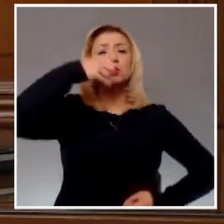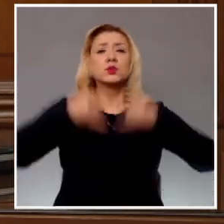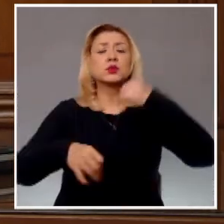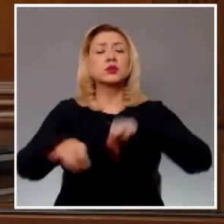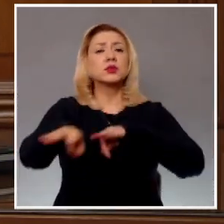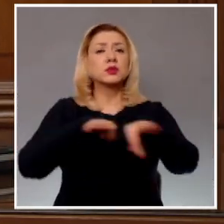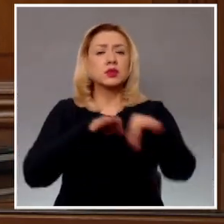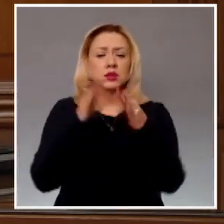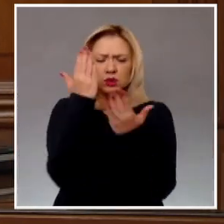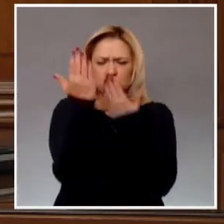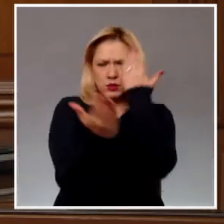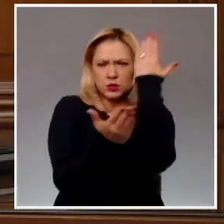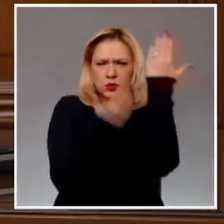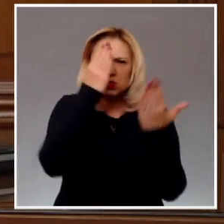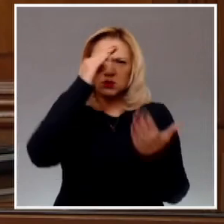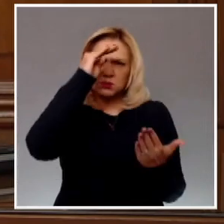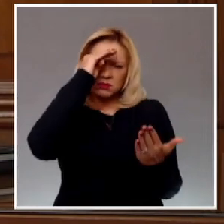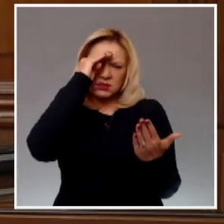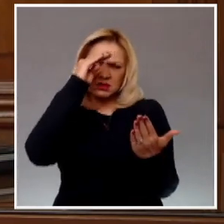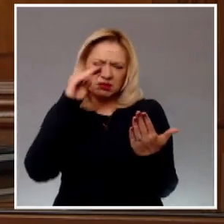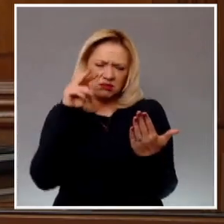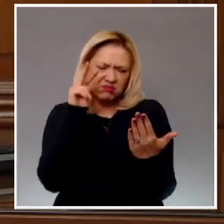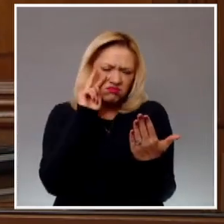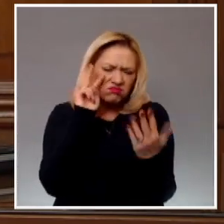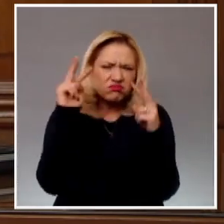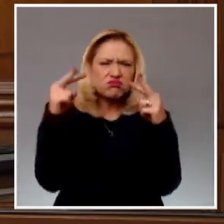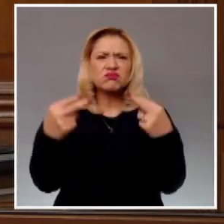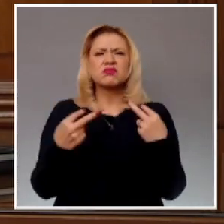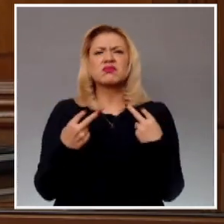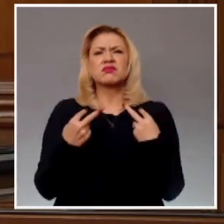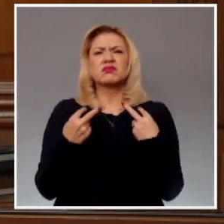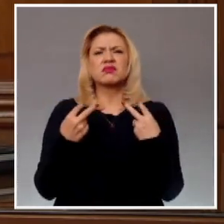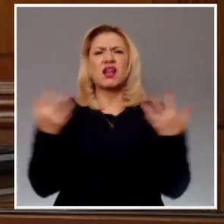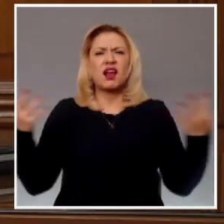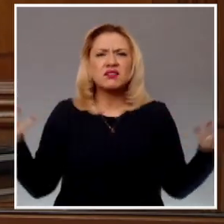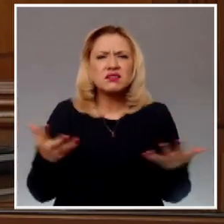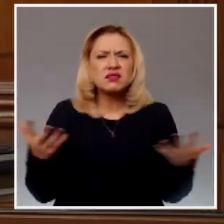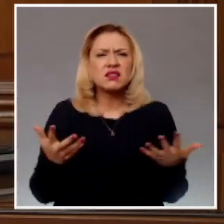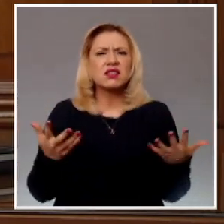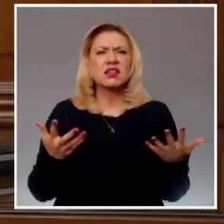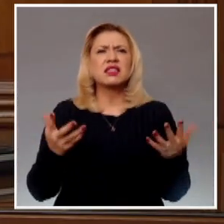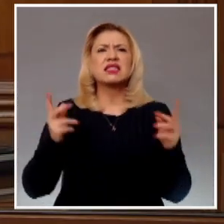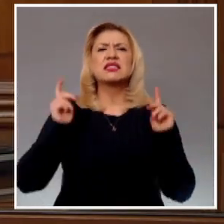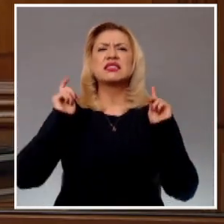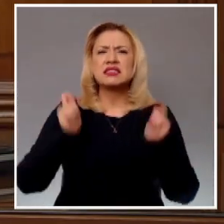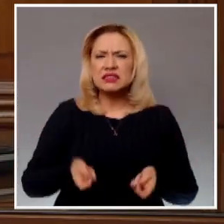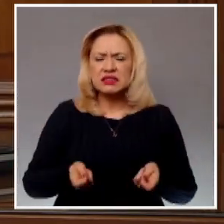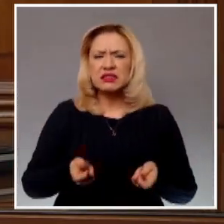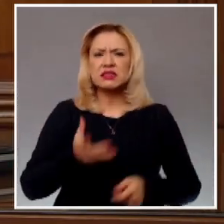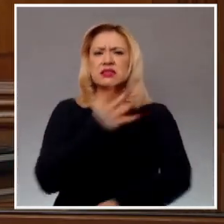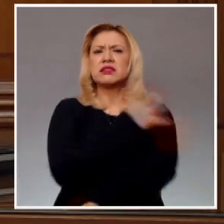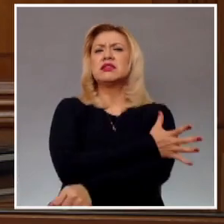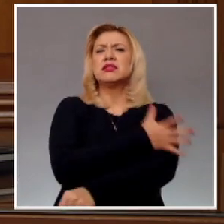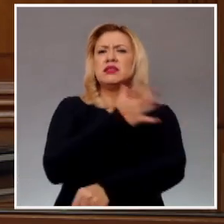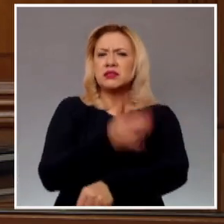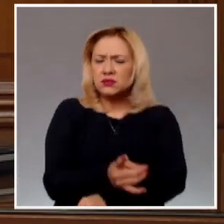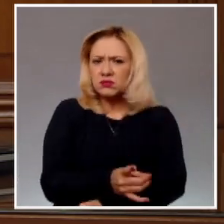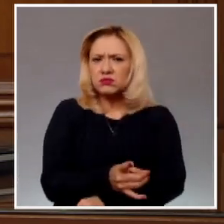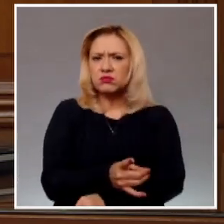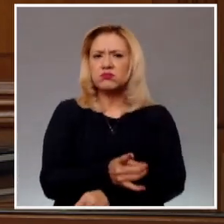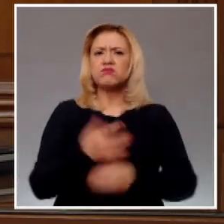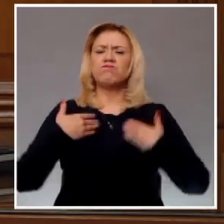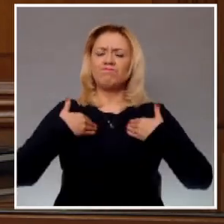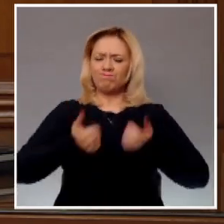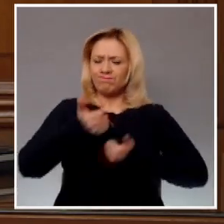reflexión, acción, autocrítica, honradez, empatía. Así,